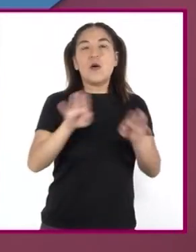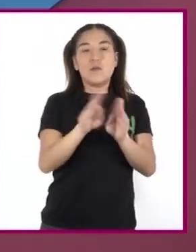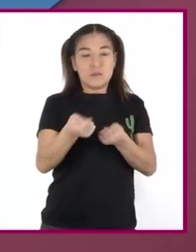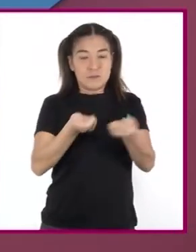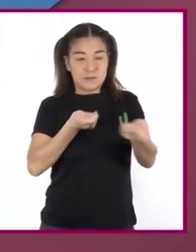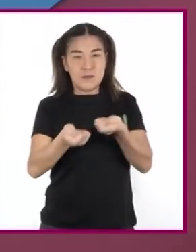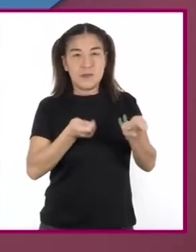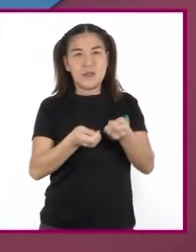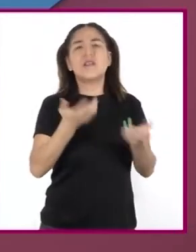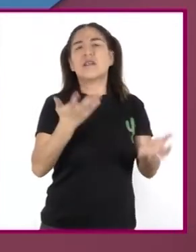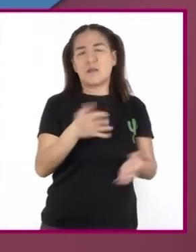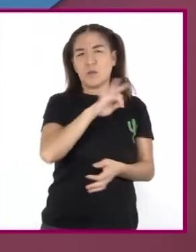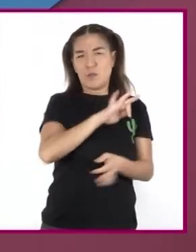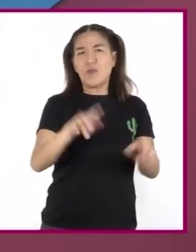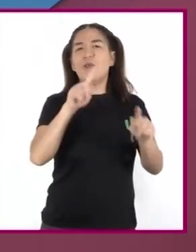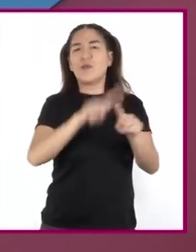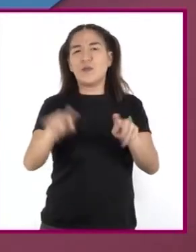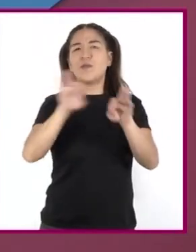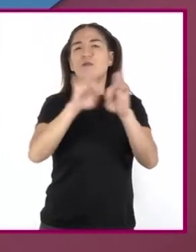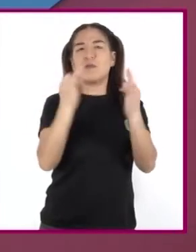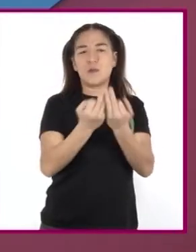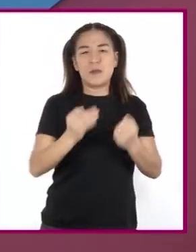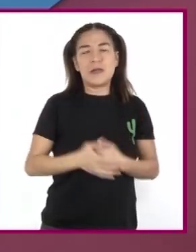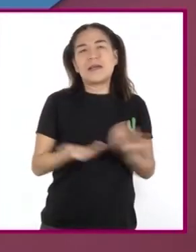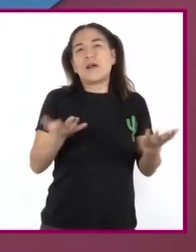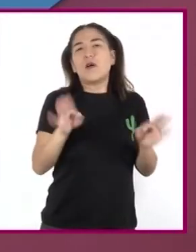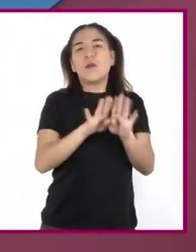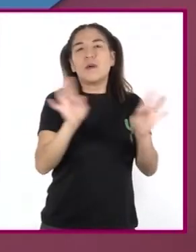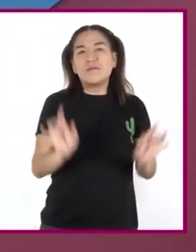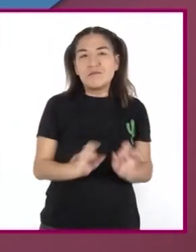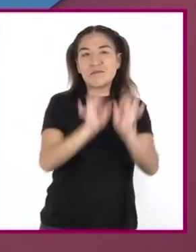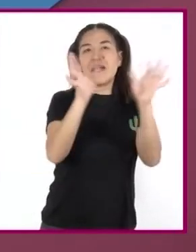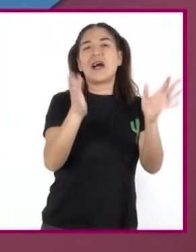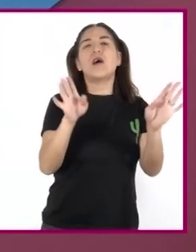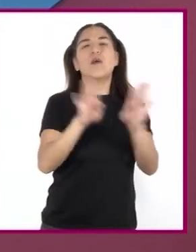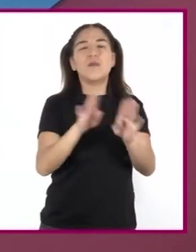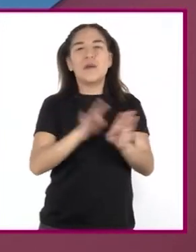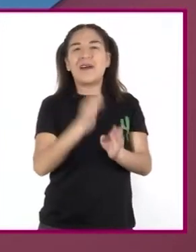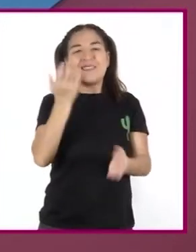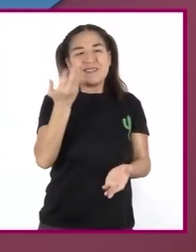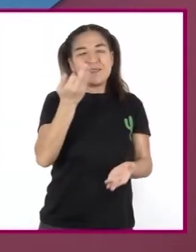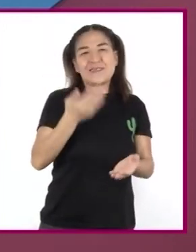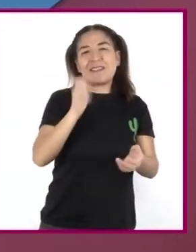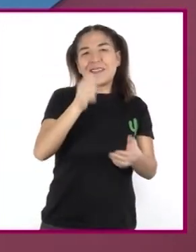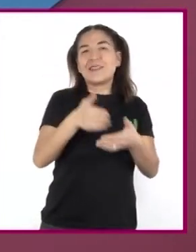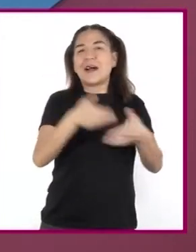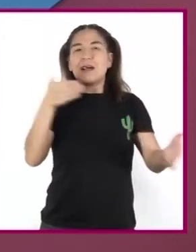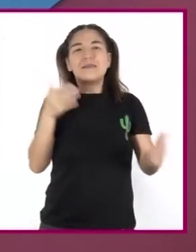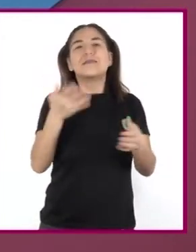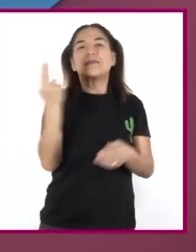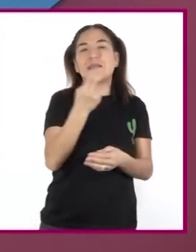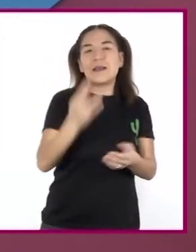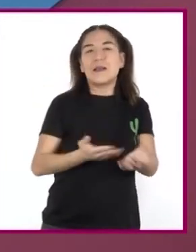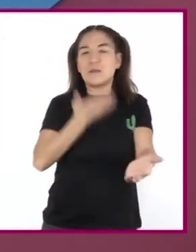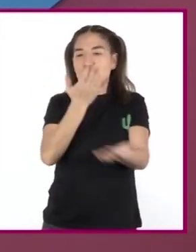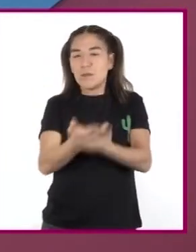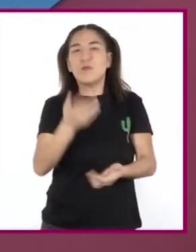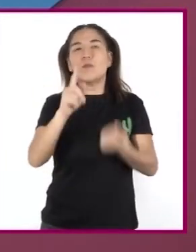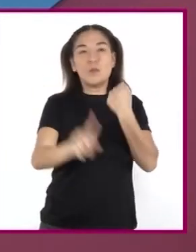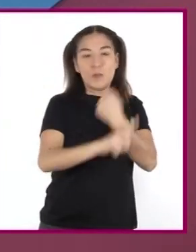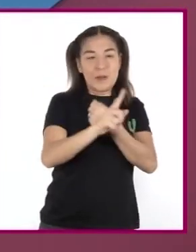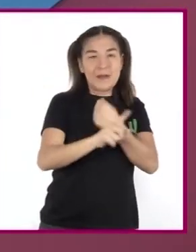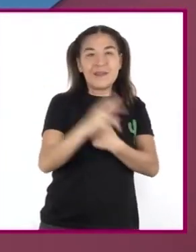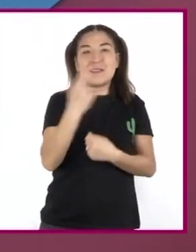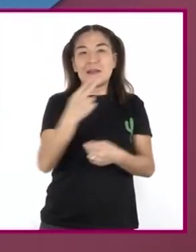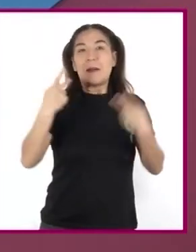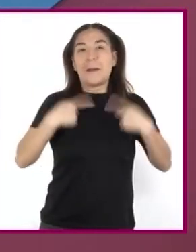puede dar De diversas formas De manera espontánea O informal Porque las partes Solicitan la intervención De un